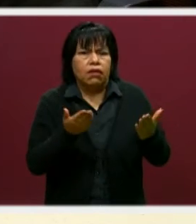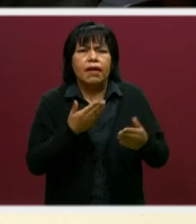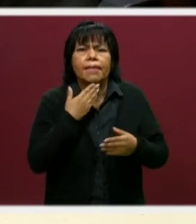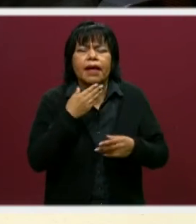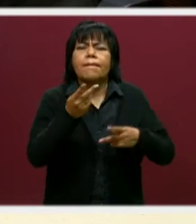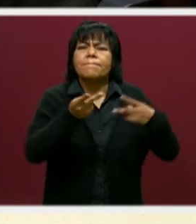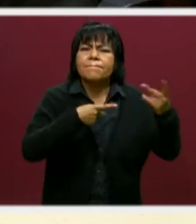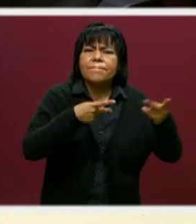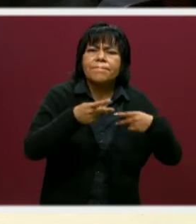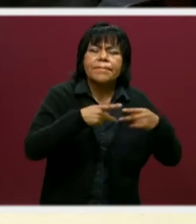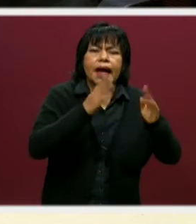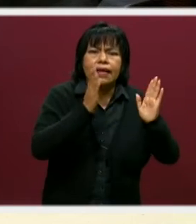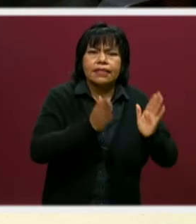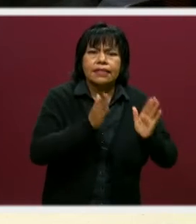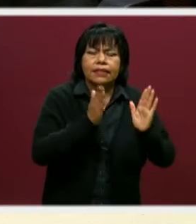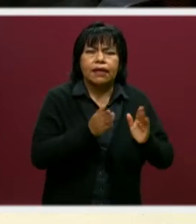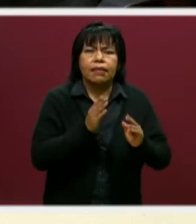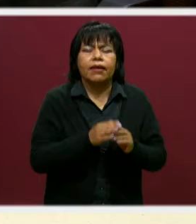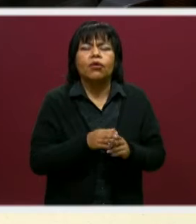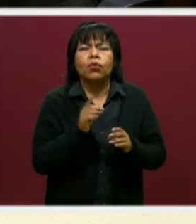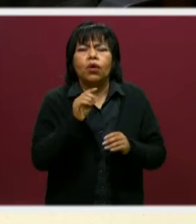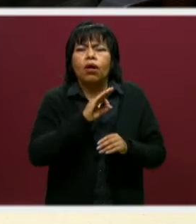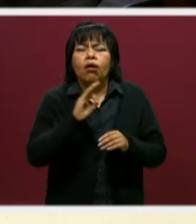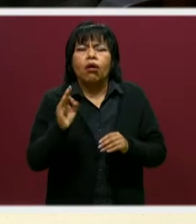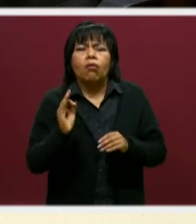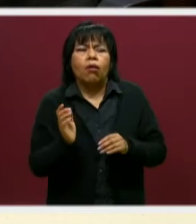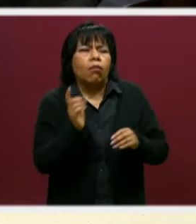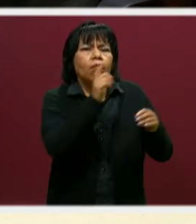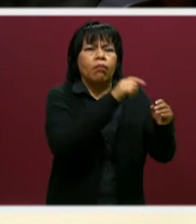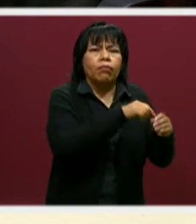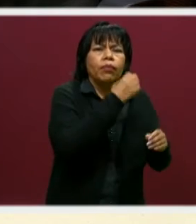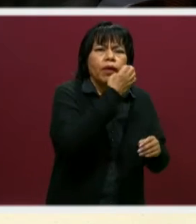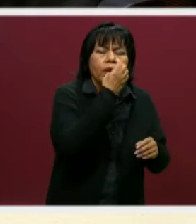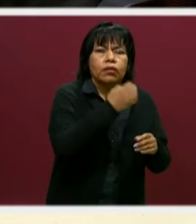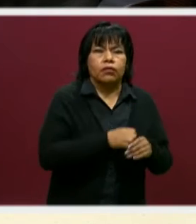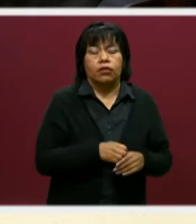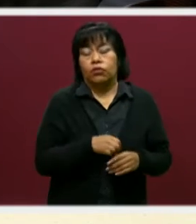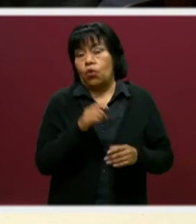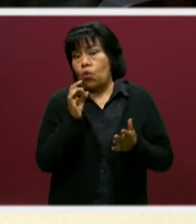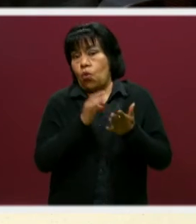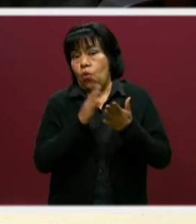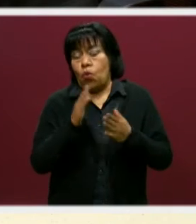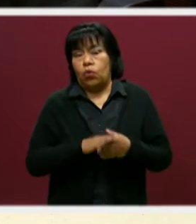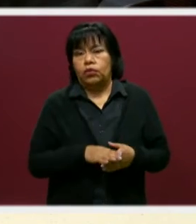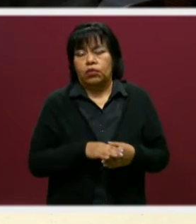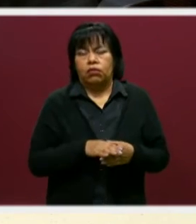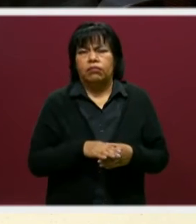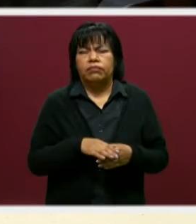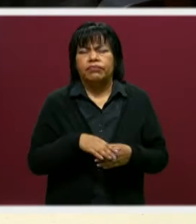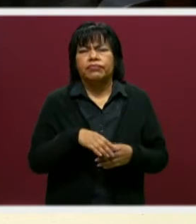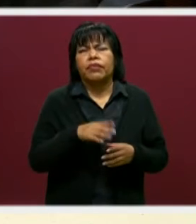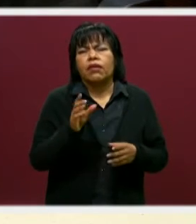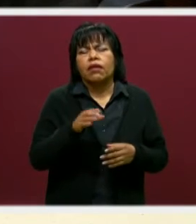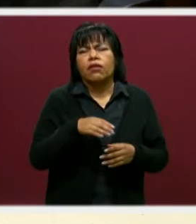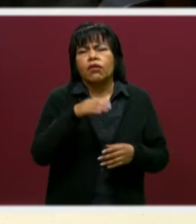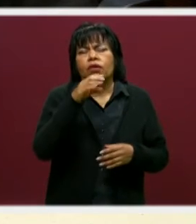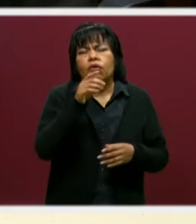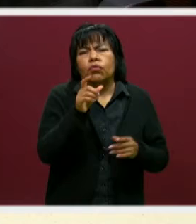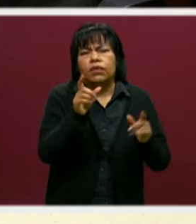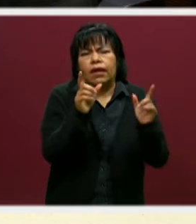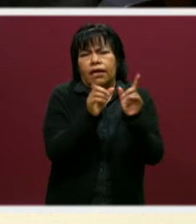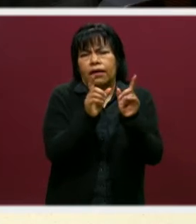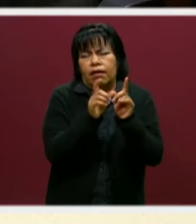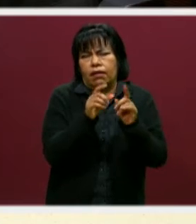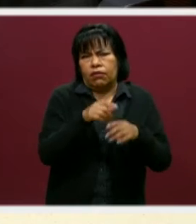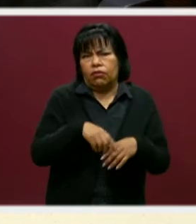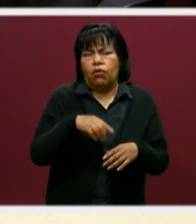preparando esas áreas para que puedan asistir ahí. Lo único que se les solicita es una identificación con fotografía para que puedan